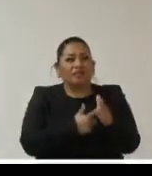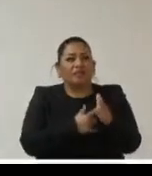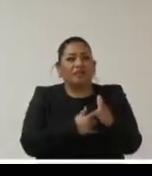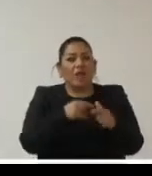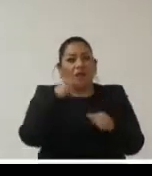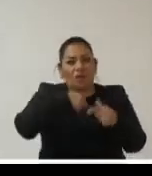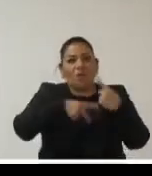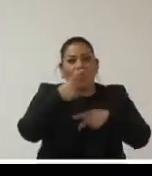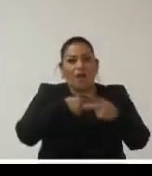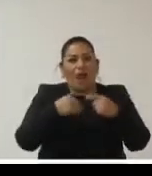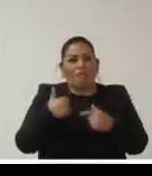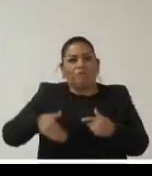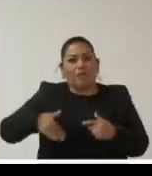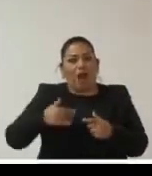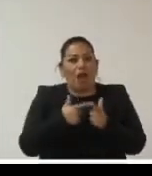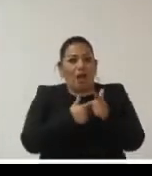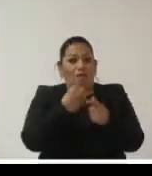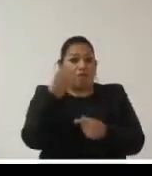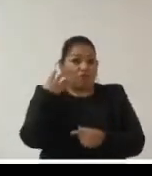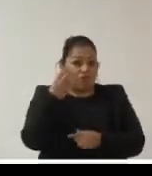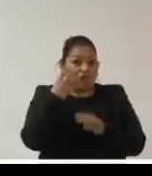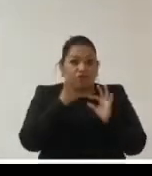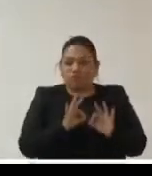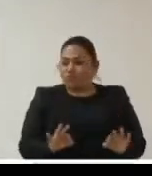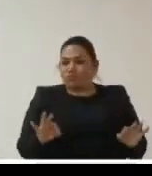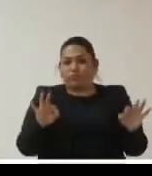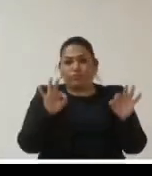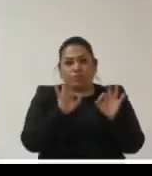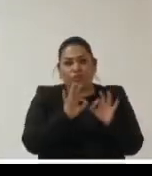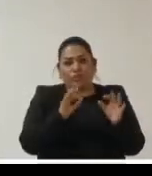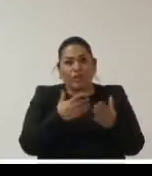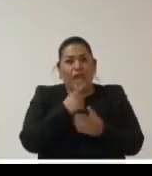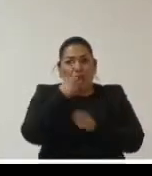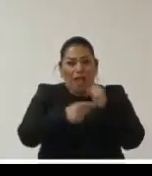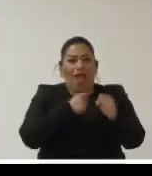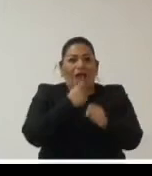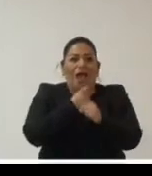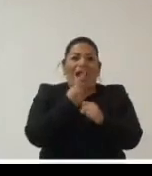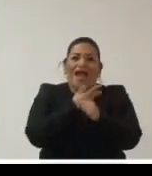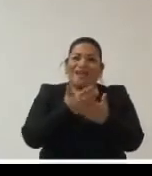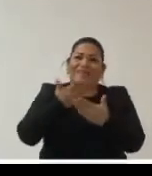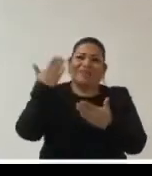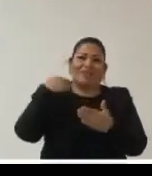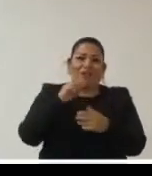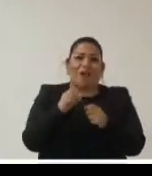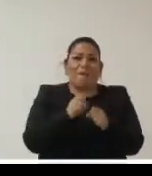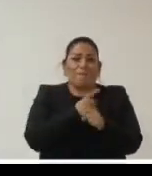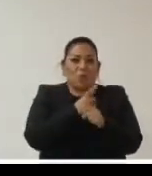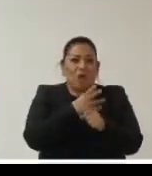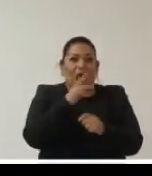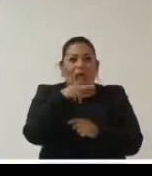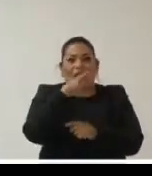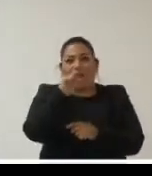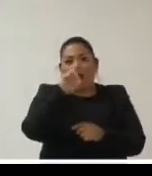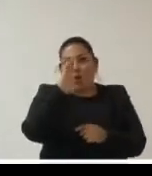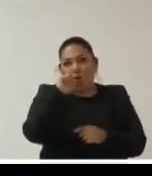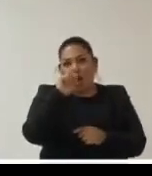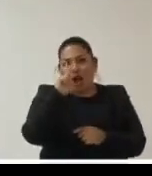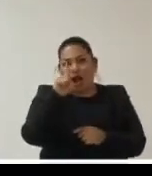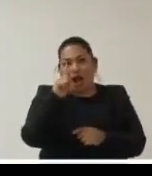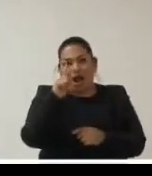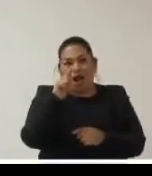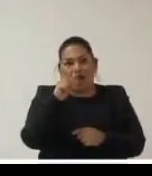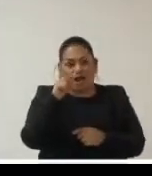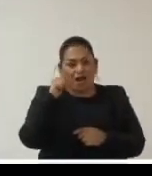hoy con nosotros es un foro importante estuviste también hace un año que tuvimos la oportunidad de hacerlo en Naucalpan y aunque